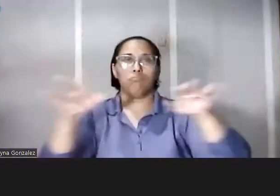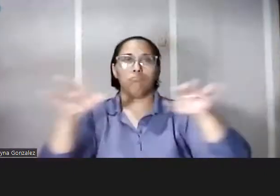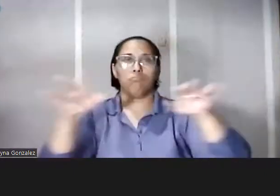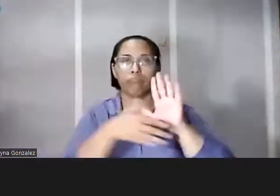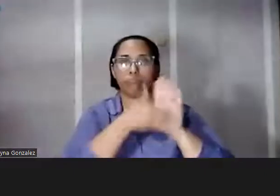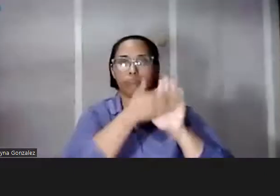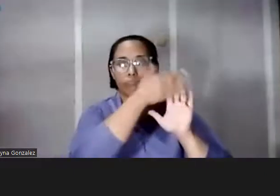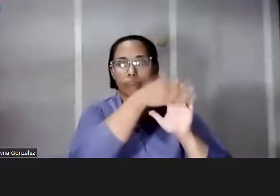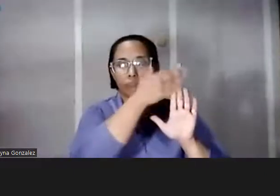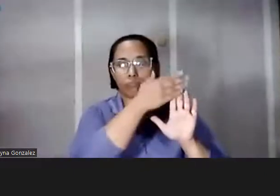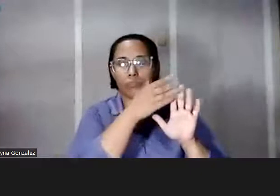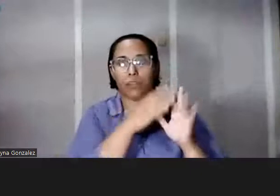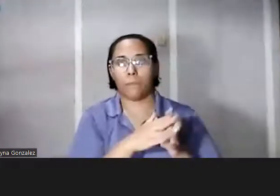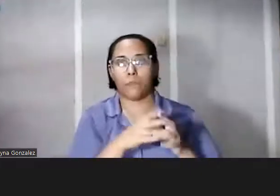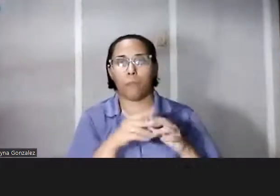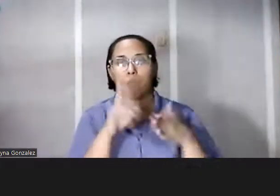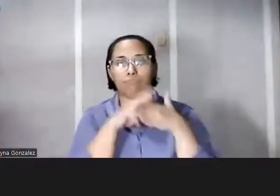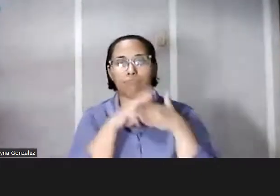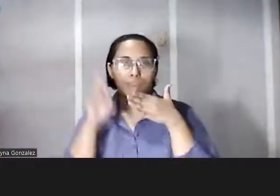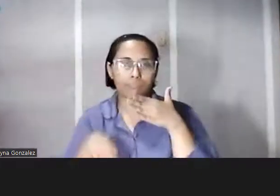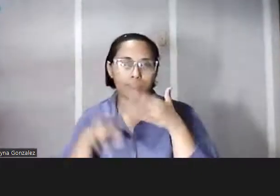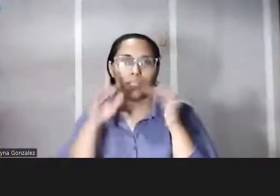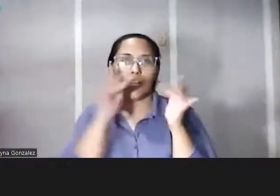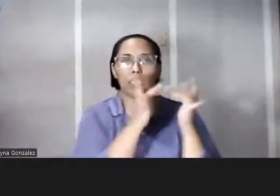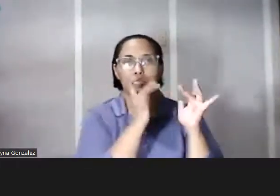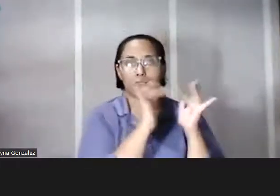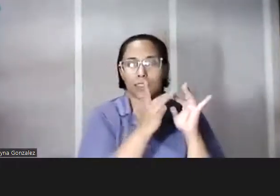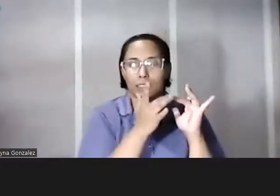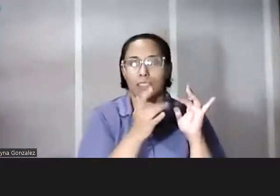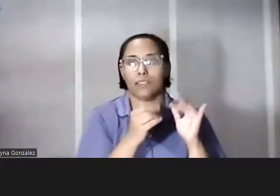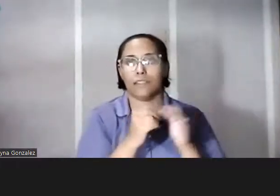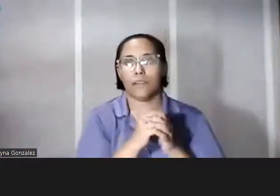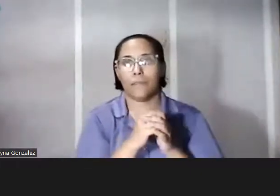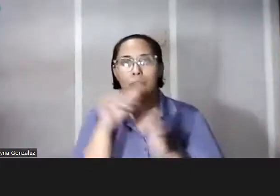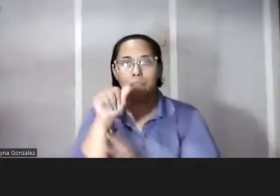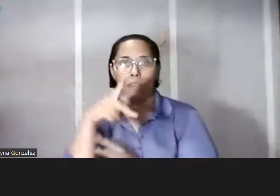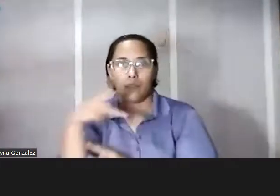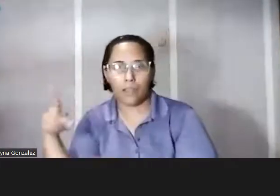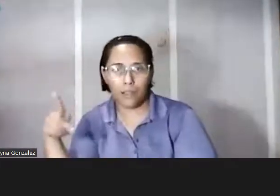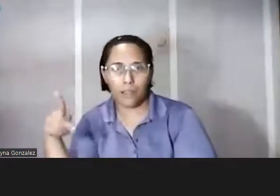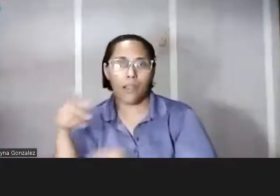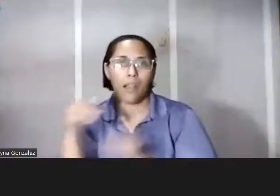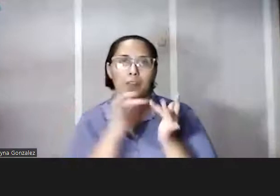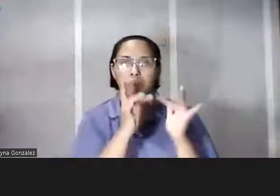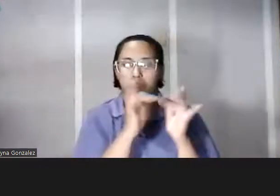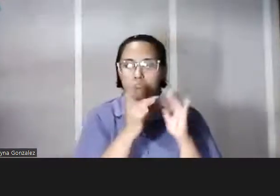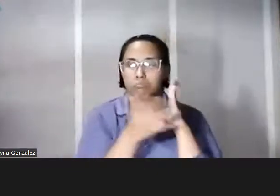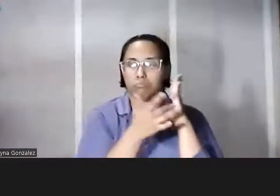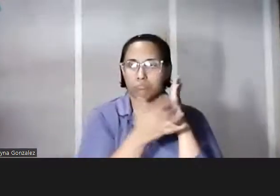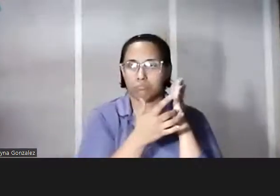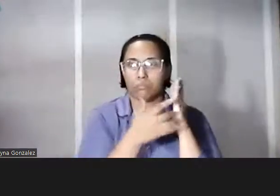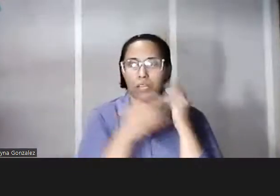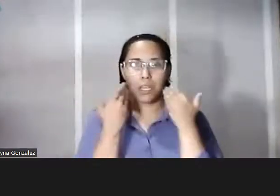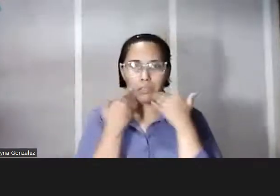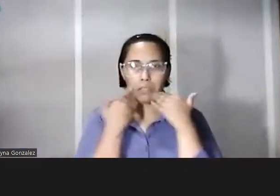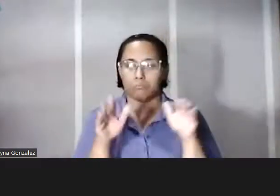desarrollado como consecuencias de internet el desarrollo de aplicaciones y de la digitalidad en general ha